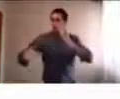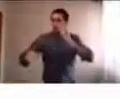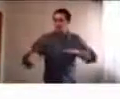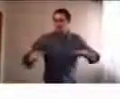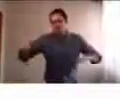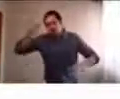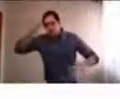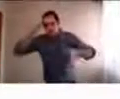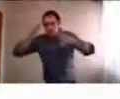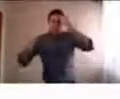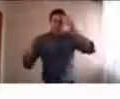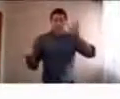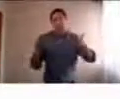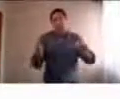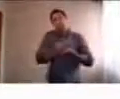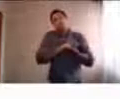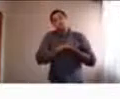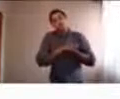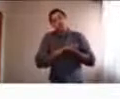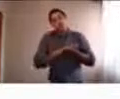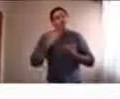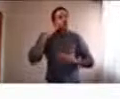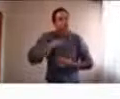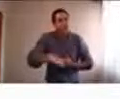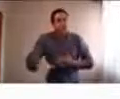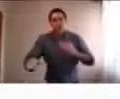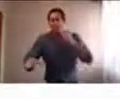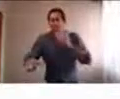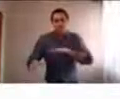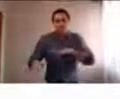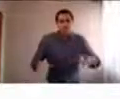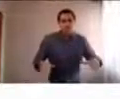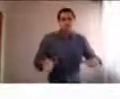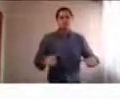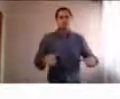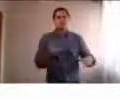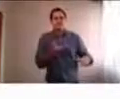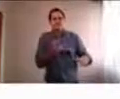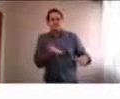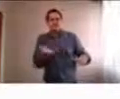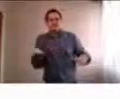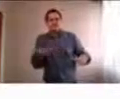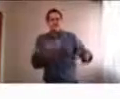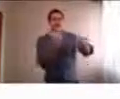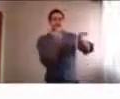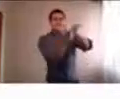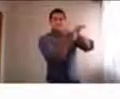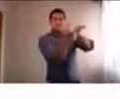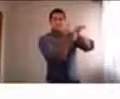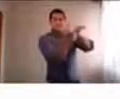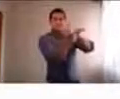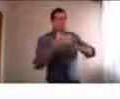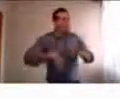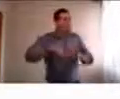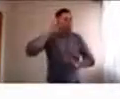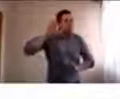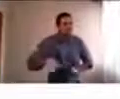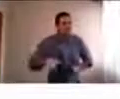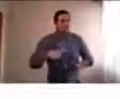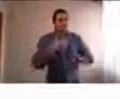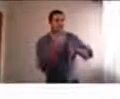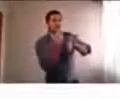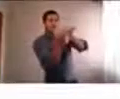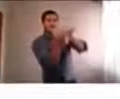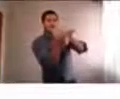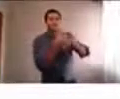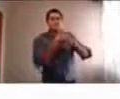dar cuenta, por ejemplo, que los más chiquititos no podían ser educados de esta manera. Y muchos, muchas familias, por lo menos